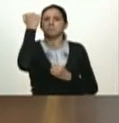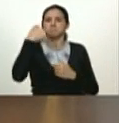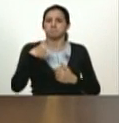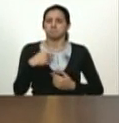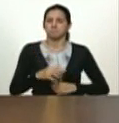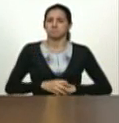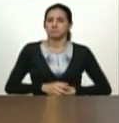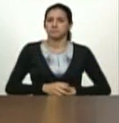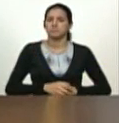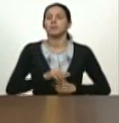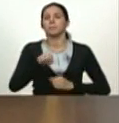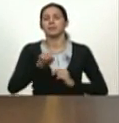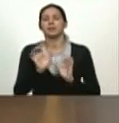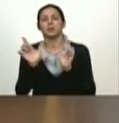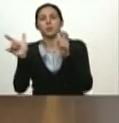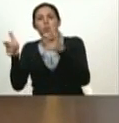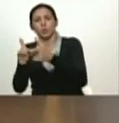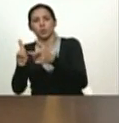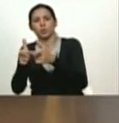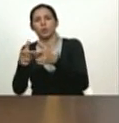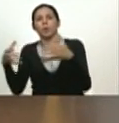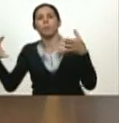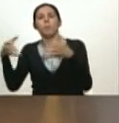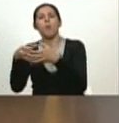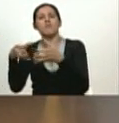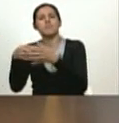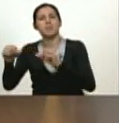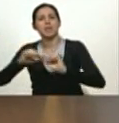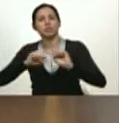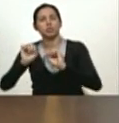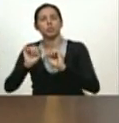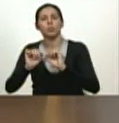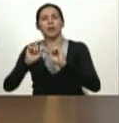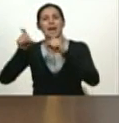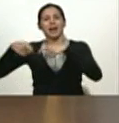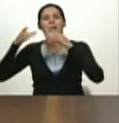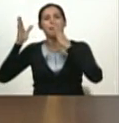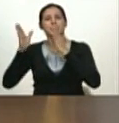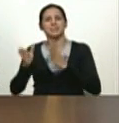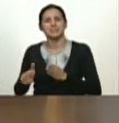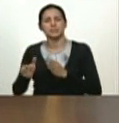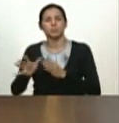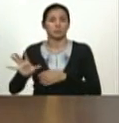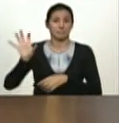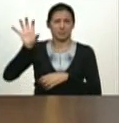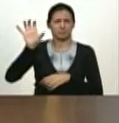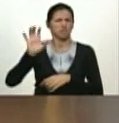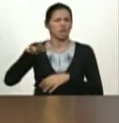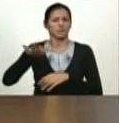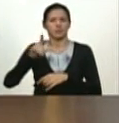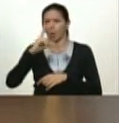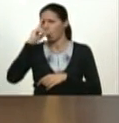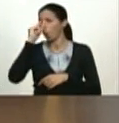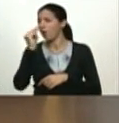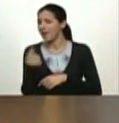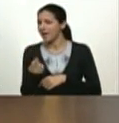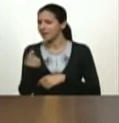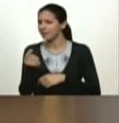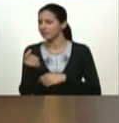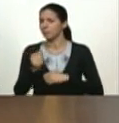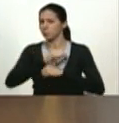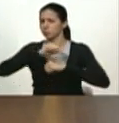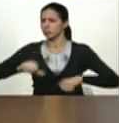el movimiento campesino del país que hicimos en Guanare fue en medio de la campaña electoral